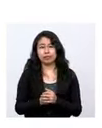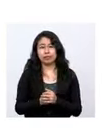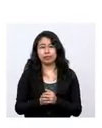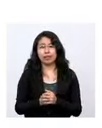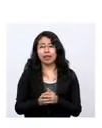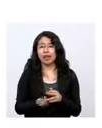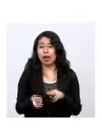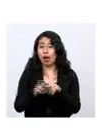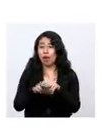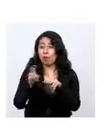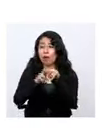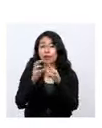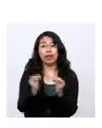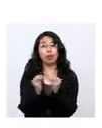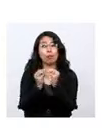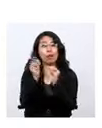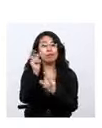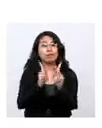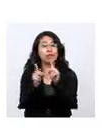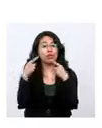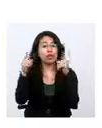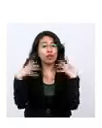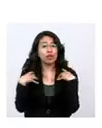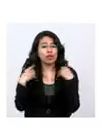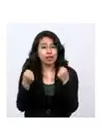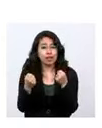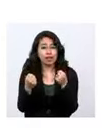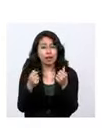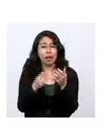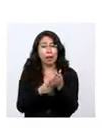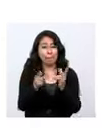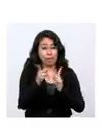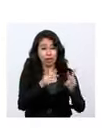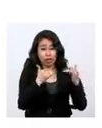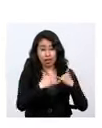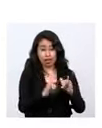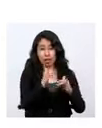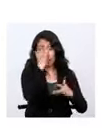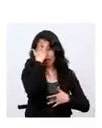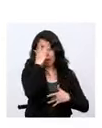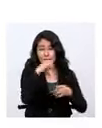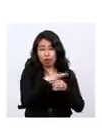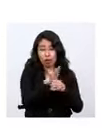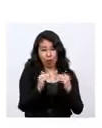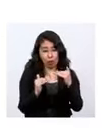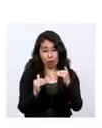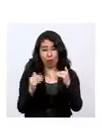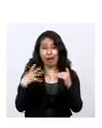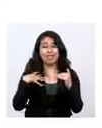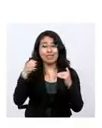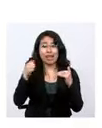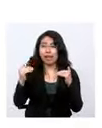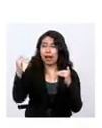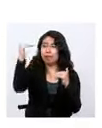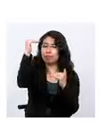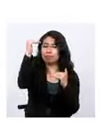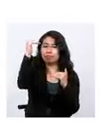el número de recuperados que superan ya a los activos en lo que hace la notificación.